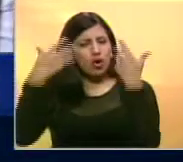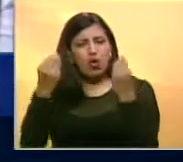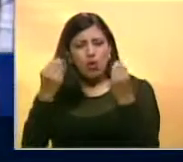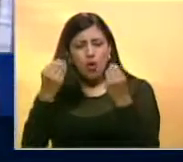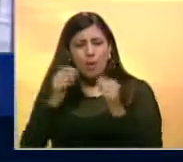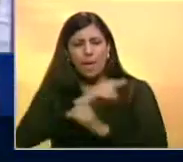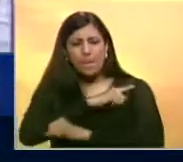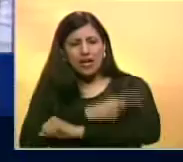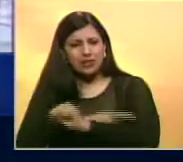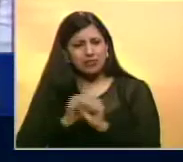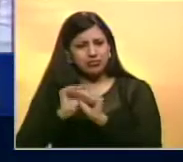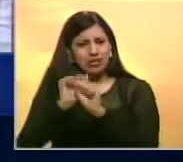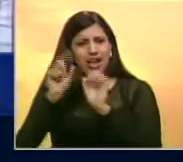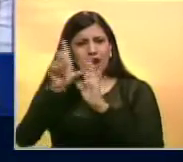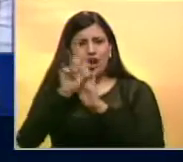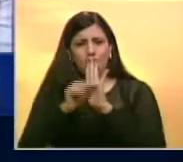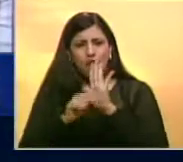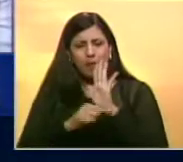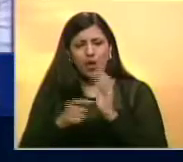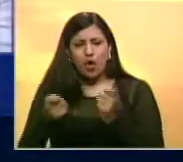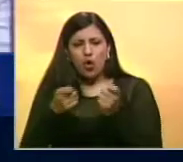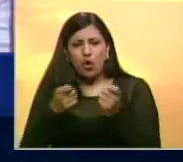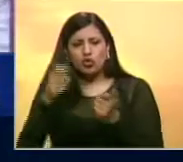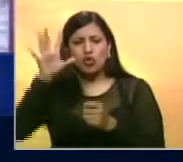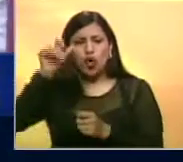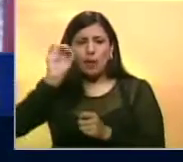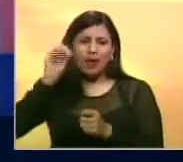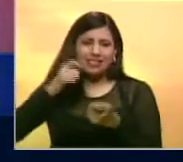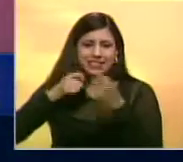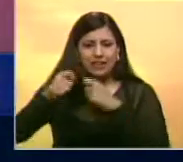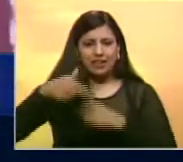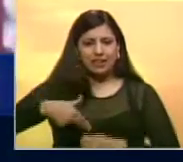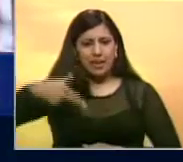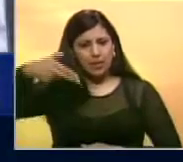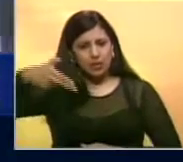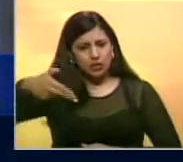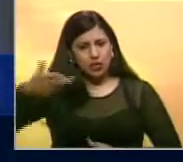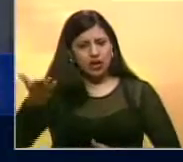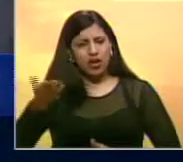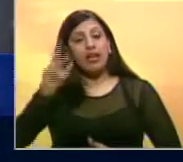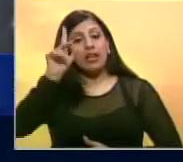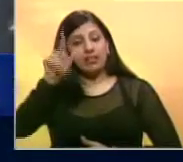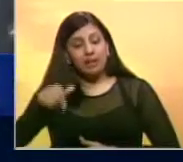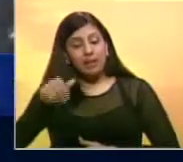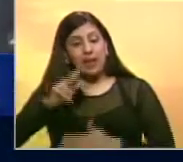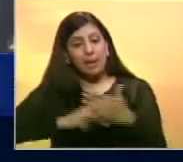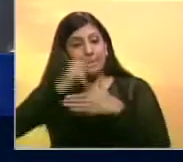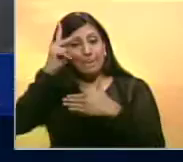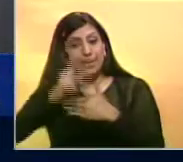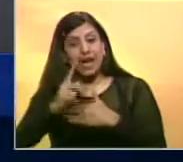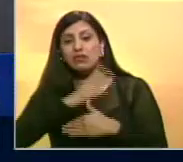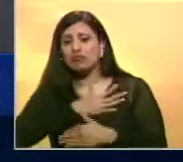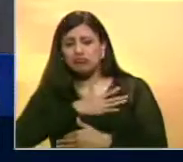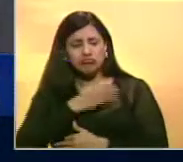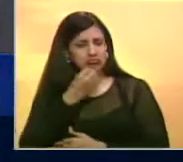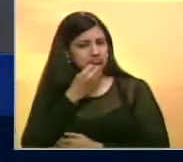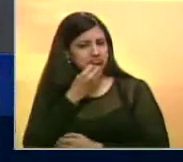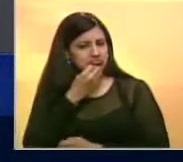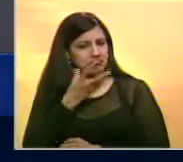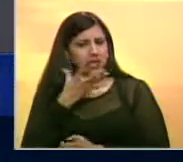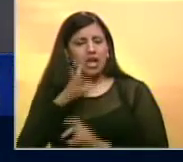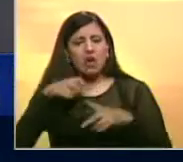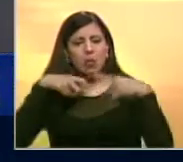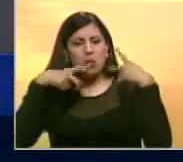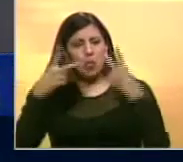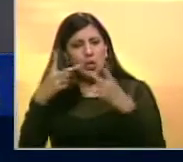cómo fortalecer por decreto el control en la compra-venta de armamento. Asimismo señaló que su plan es totalmente coherente con la